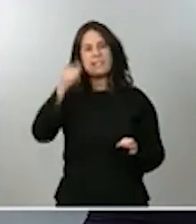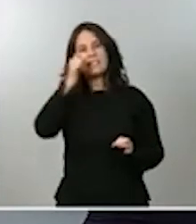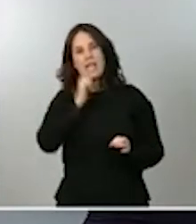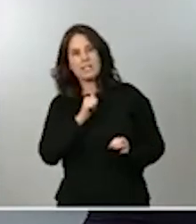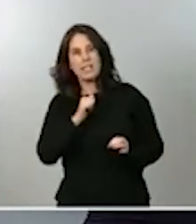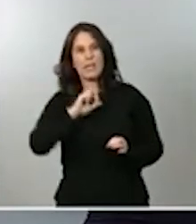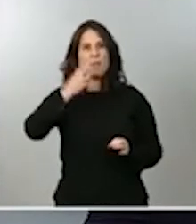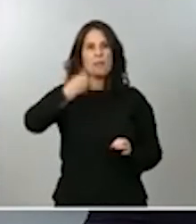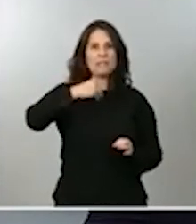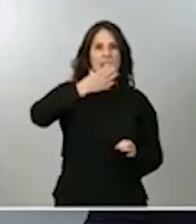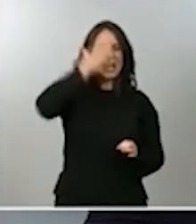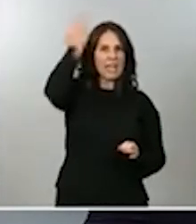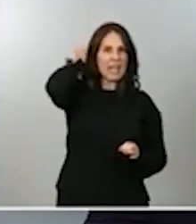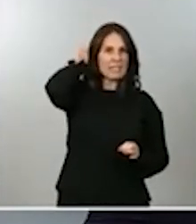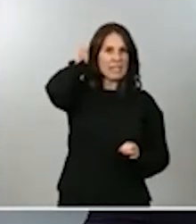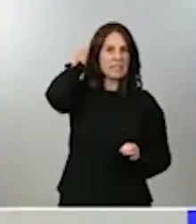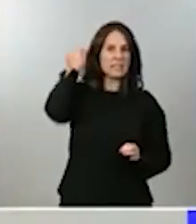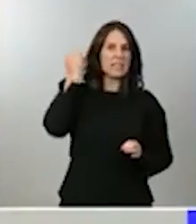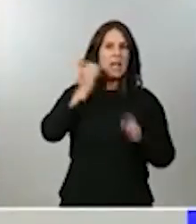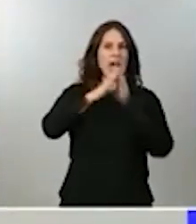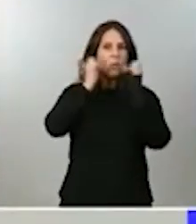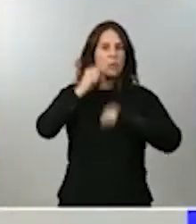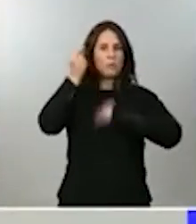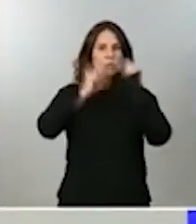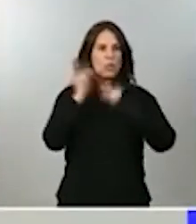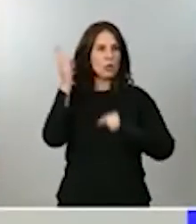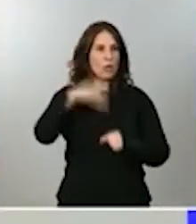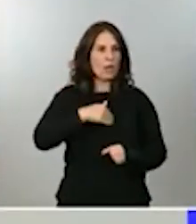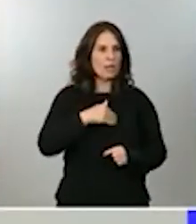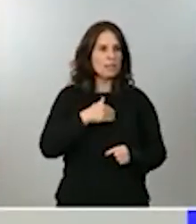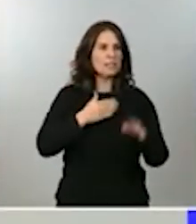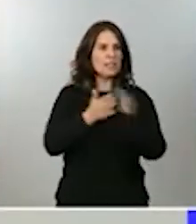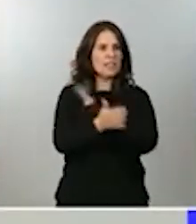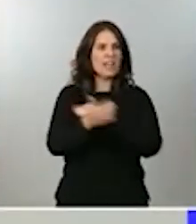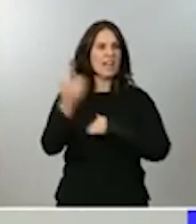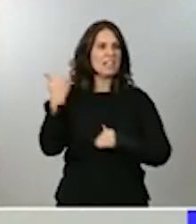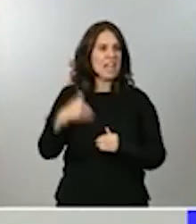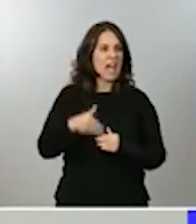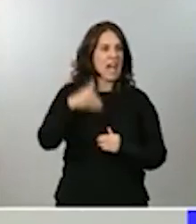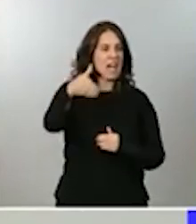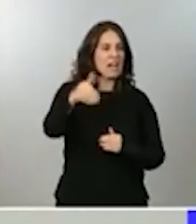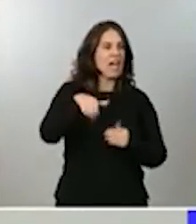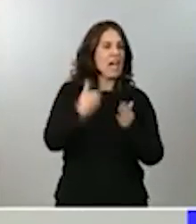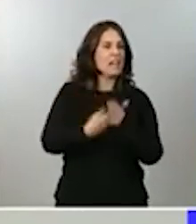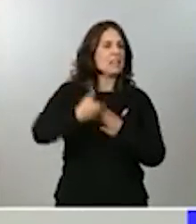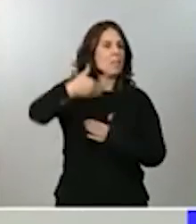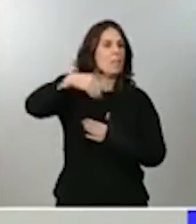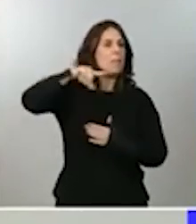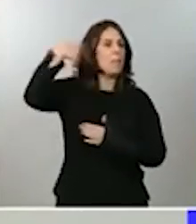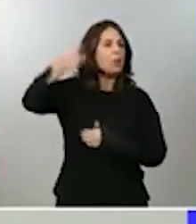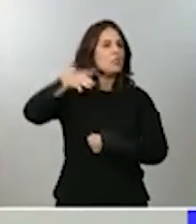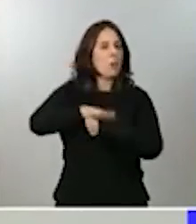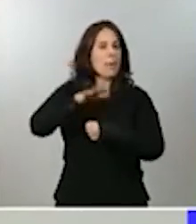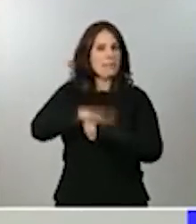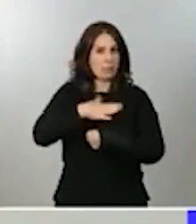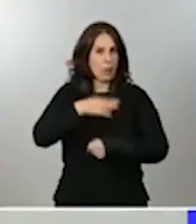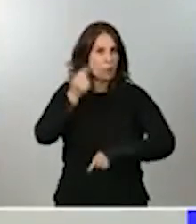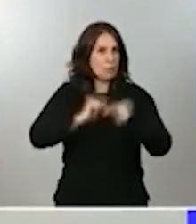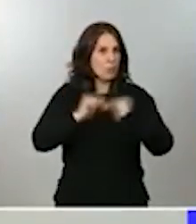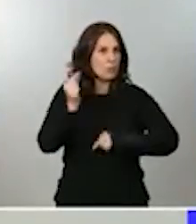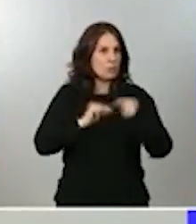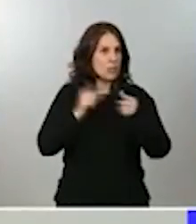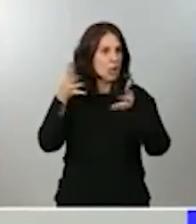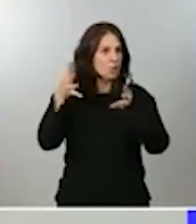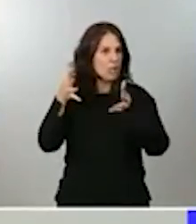presentación de acuerdo presupuestario y estaríamos ya en un horizonte que incluso el martes que viene pudieran ir los presupuestos al consejo y